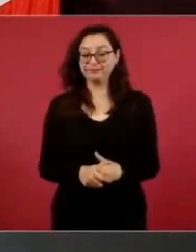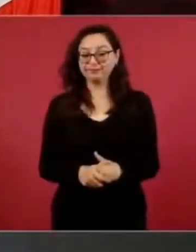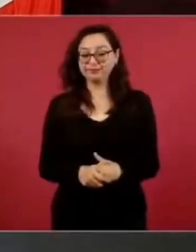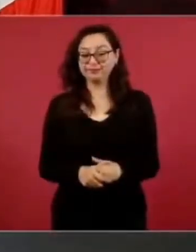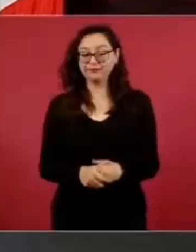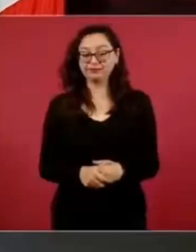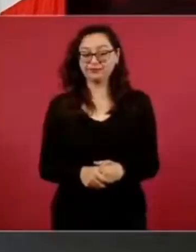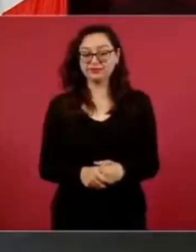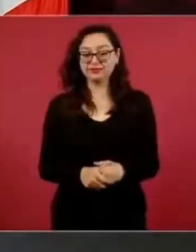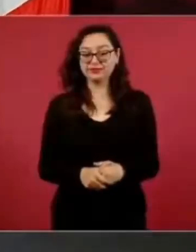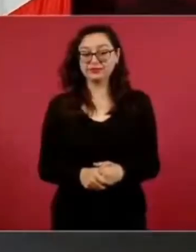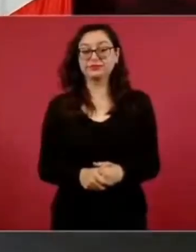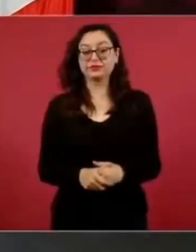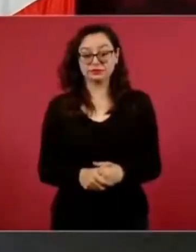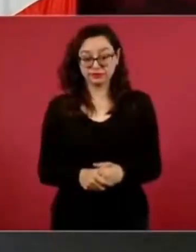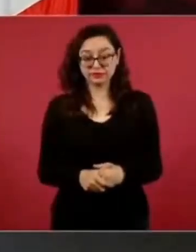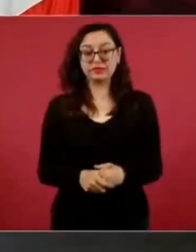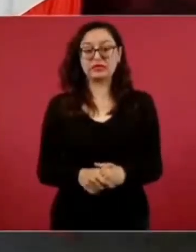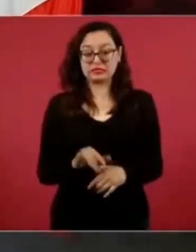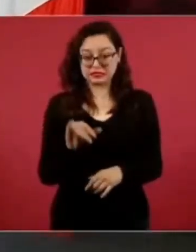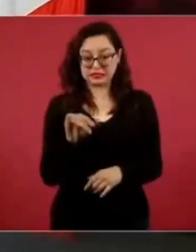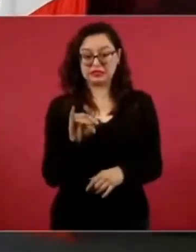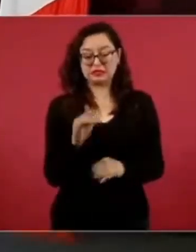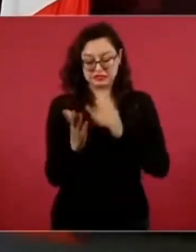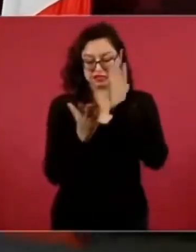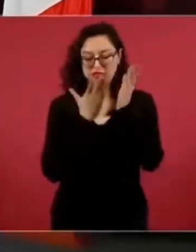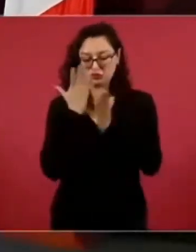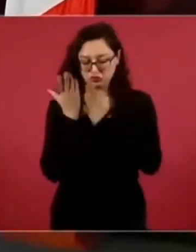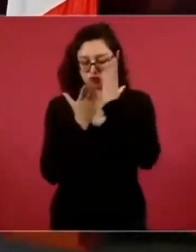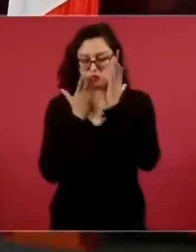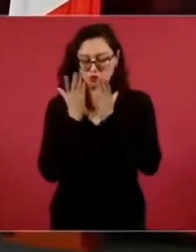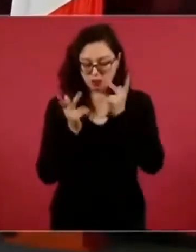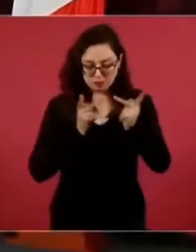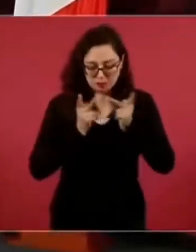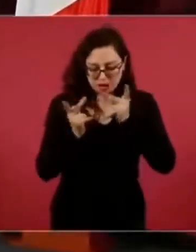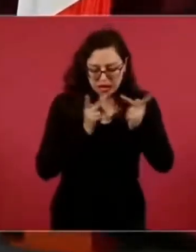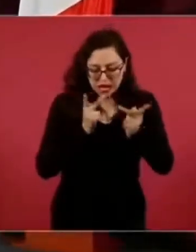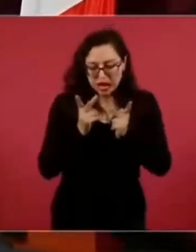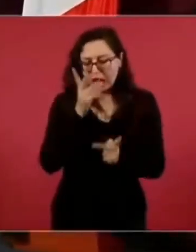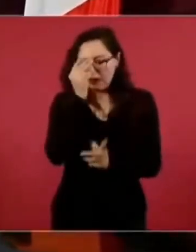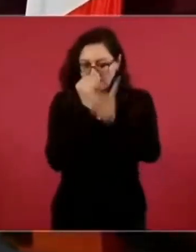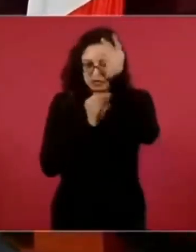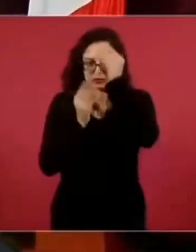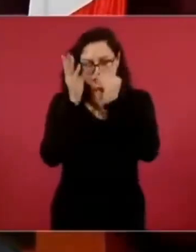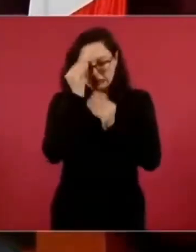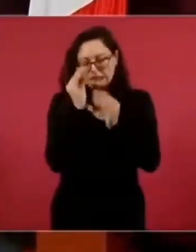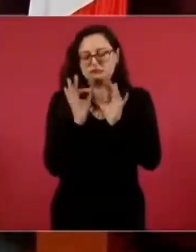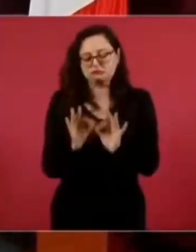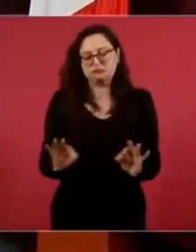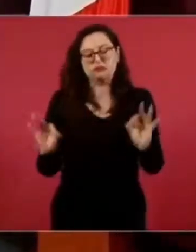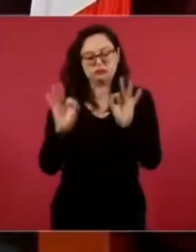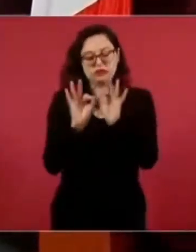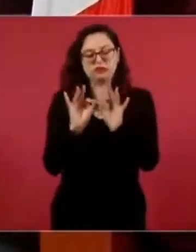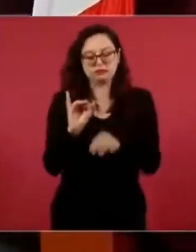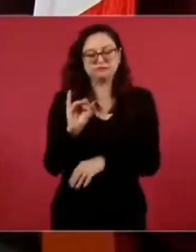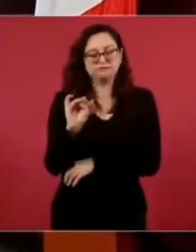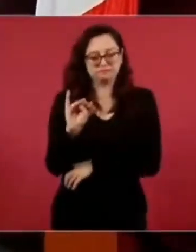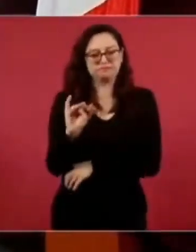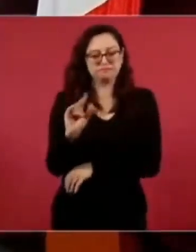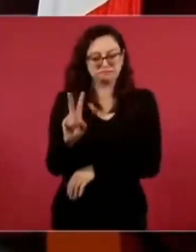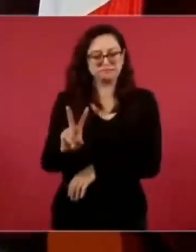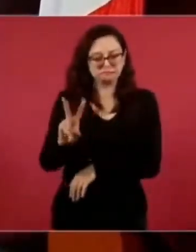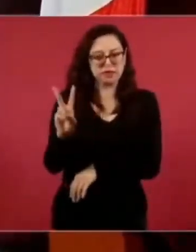Claro que es importante la preparación, mucho, muy importante, pero